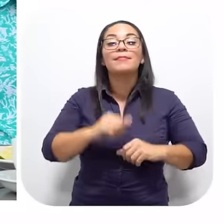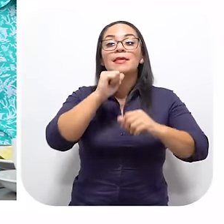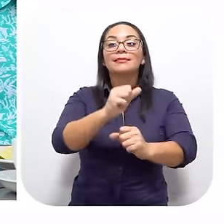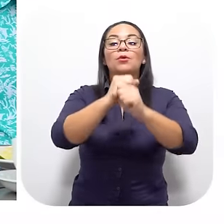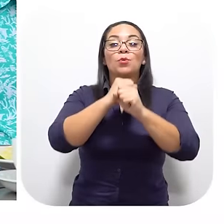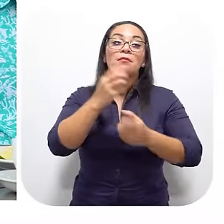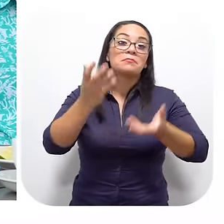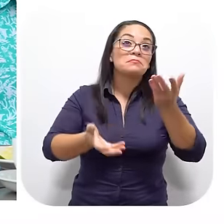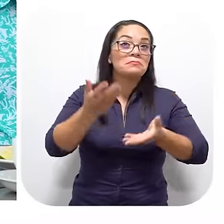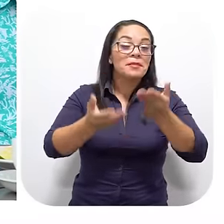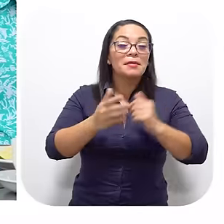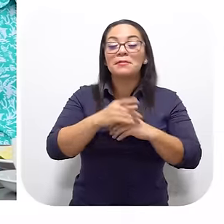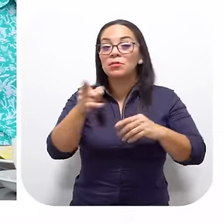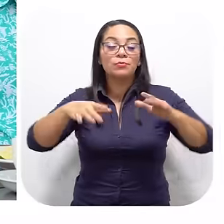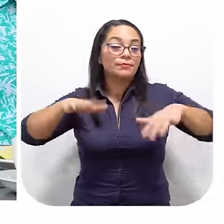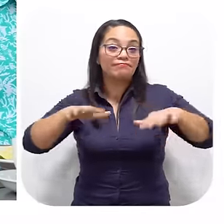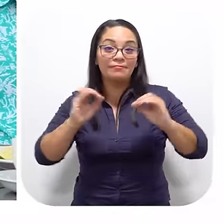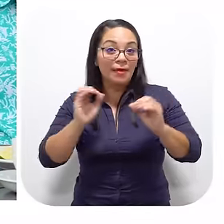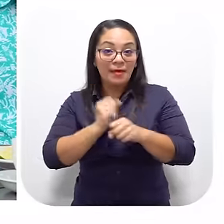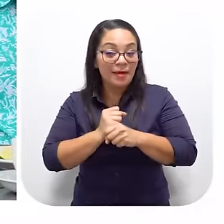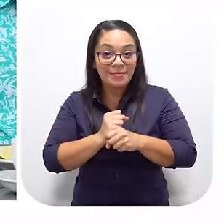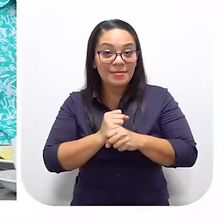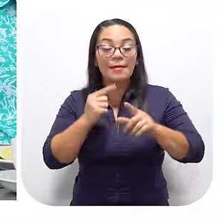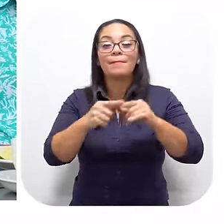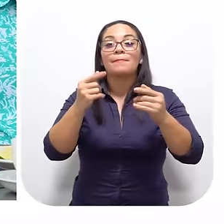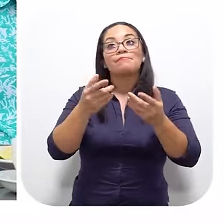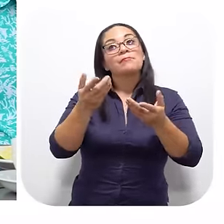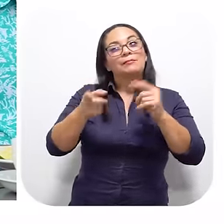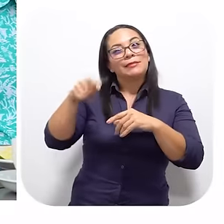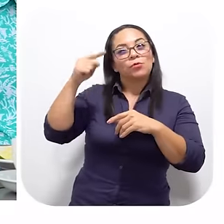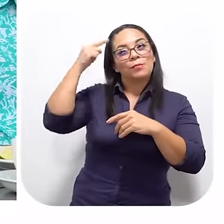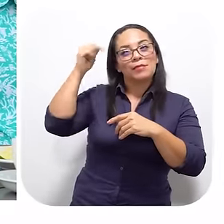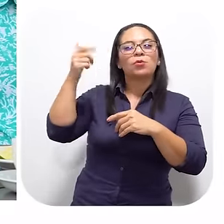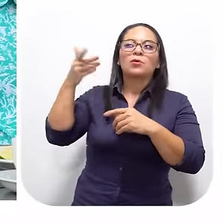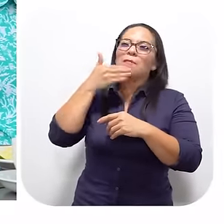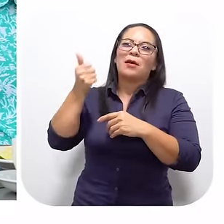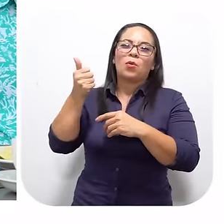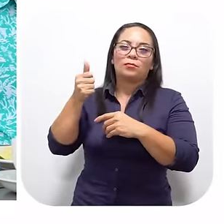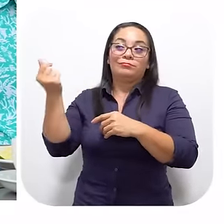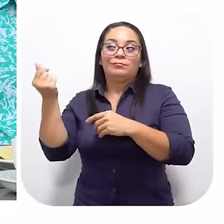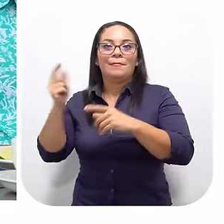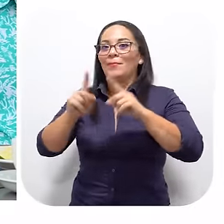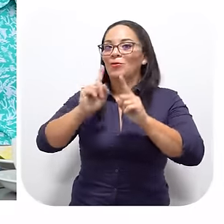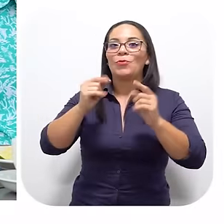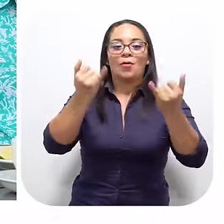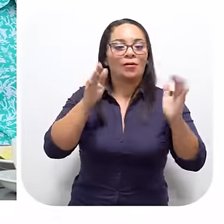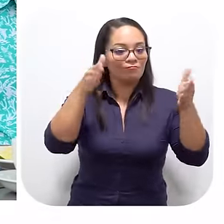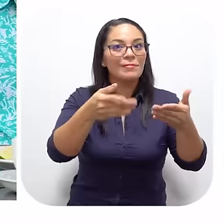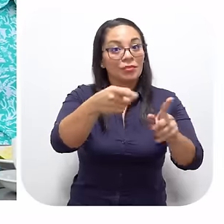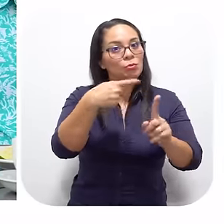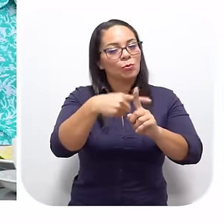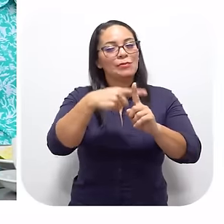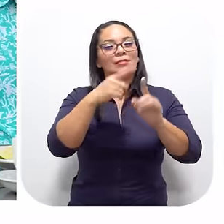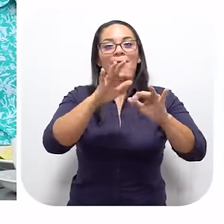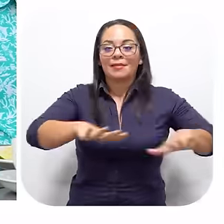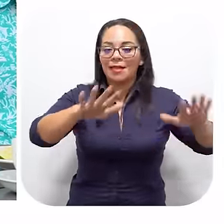mentalidad La inseguridad Que tal vez Por no tener Algo que hacer Se dedican A otras cosas Y eso también Ha impactado